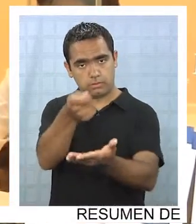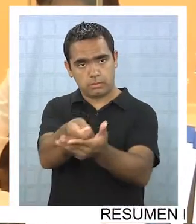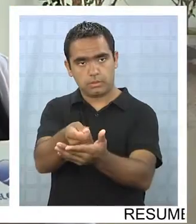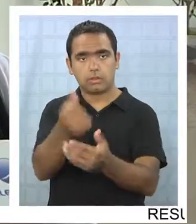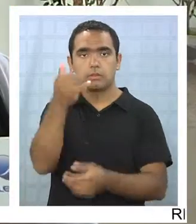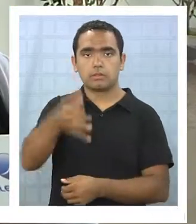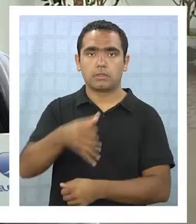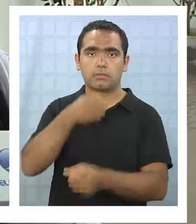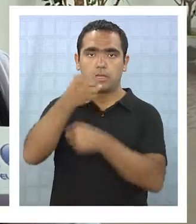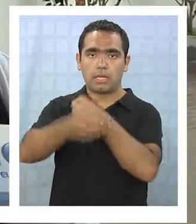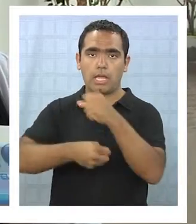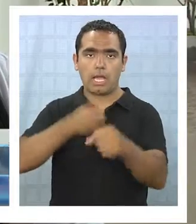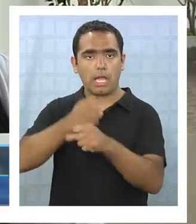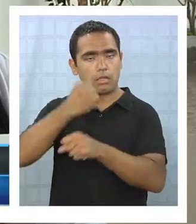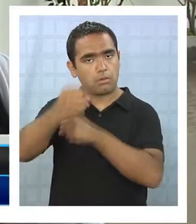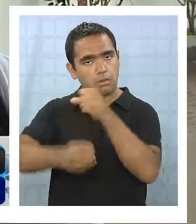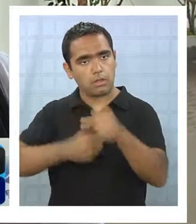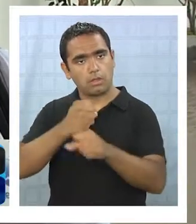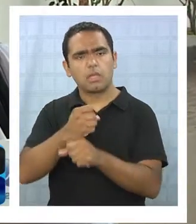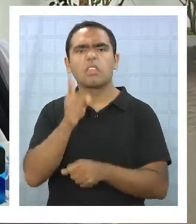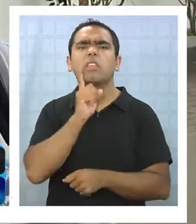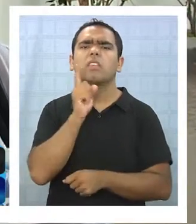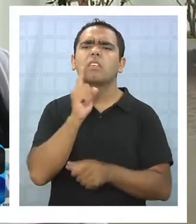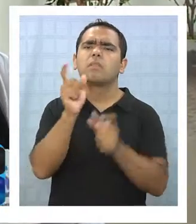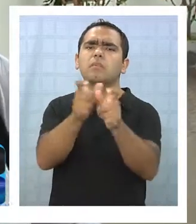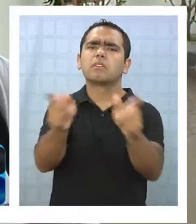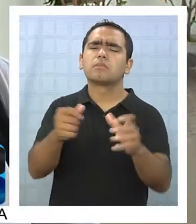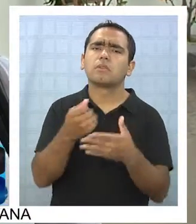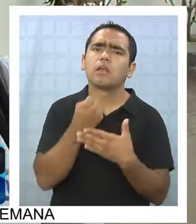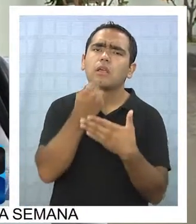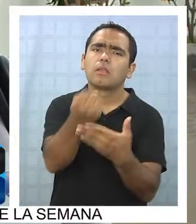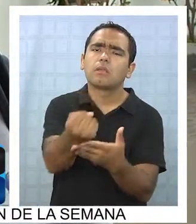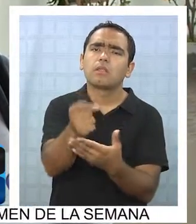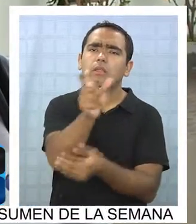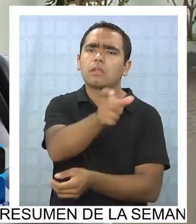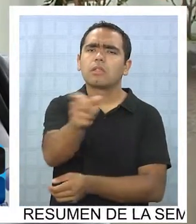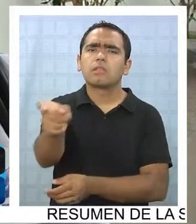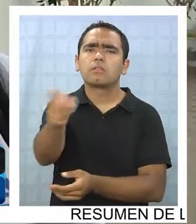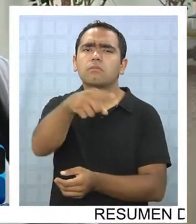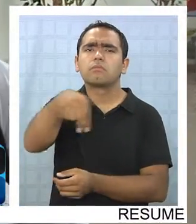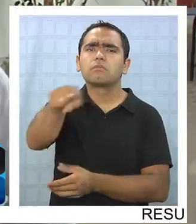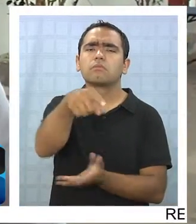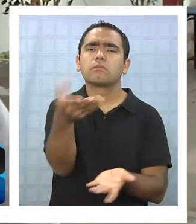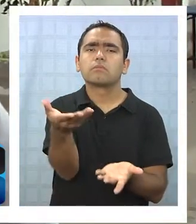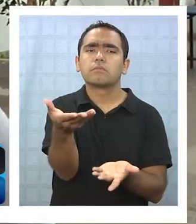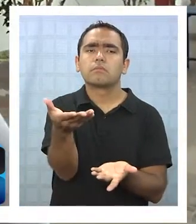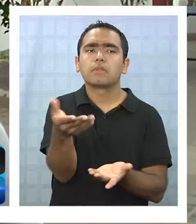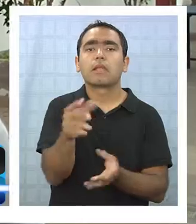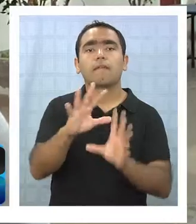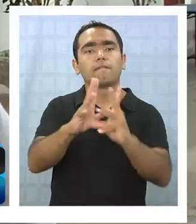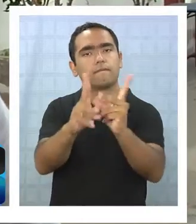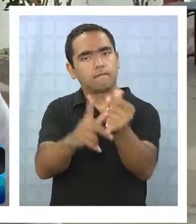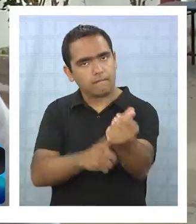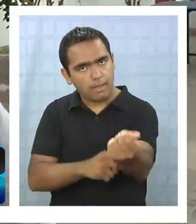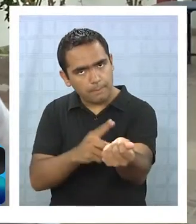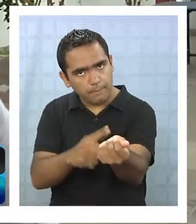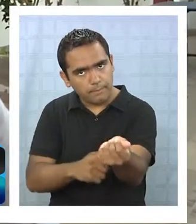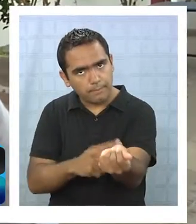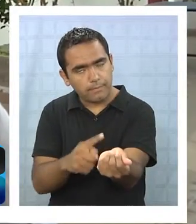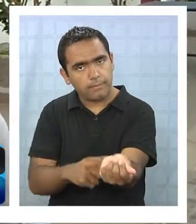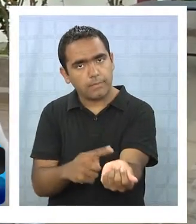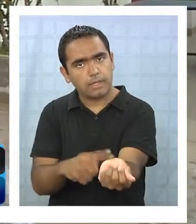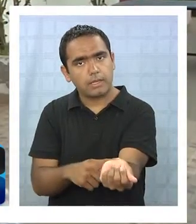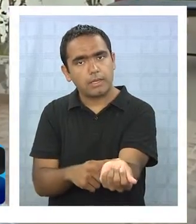hacer año a año y este lo reciben en dos grupos, por así decirlo. Aquellos, aquellas familias que